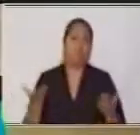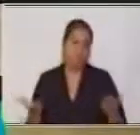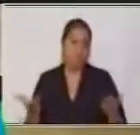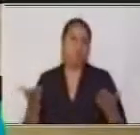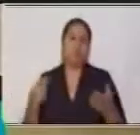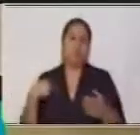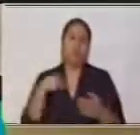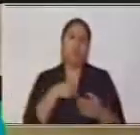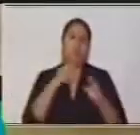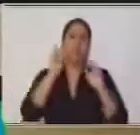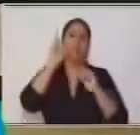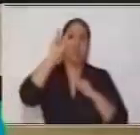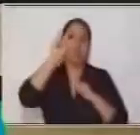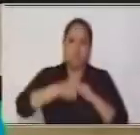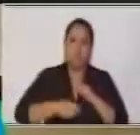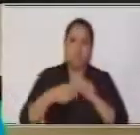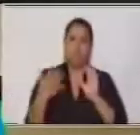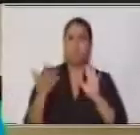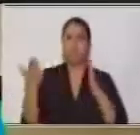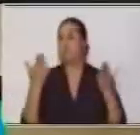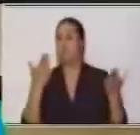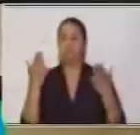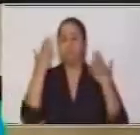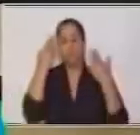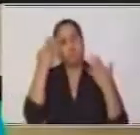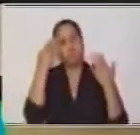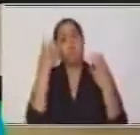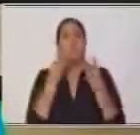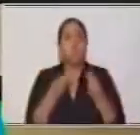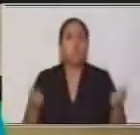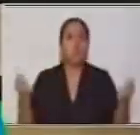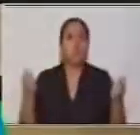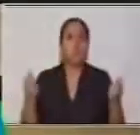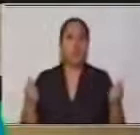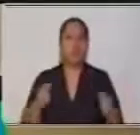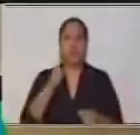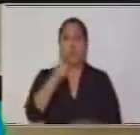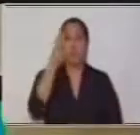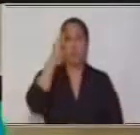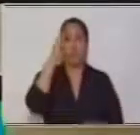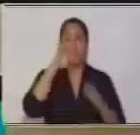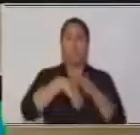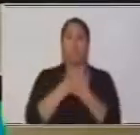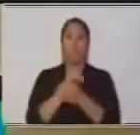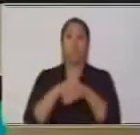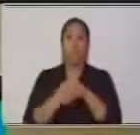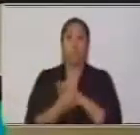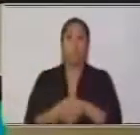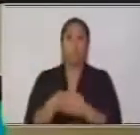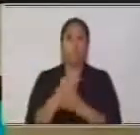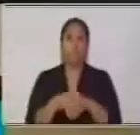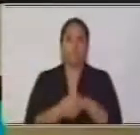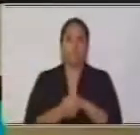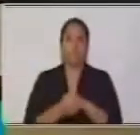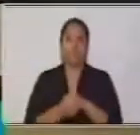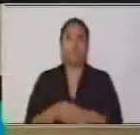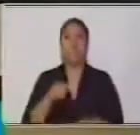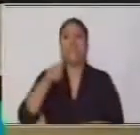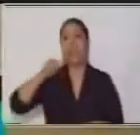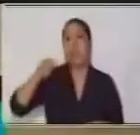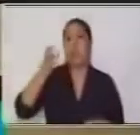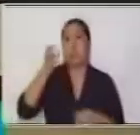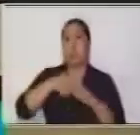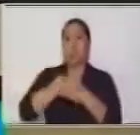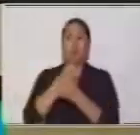que enfrentarnos a estas situaciones. Te recuerdo que es importante lavarte las manos con agua y